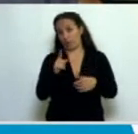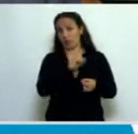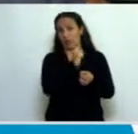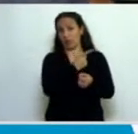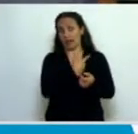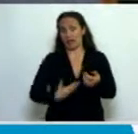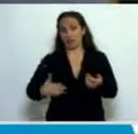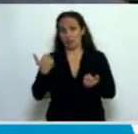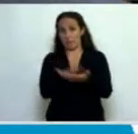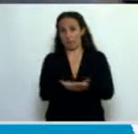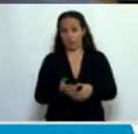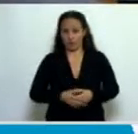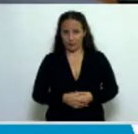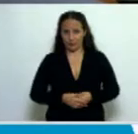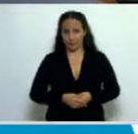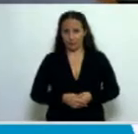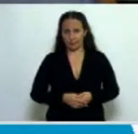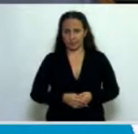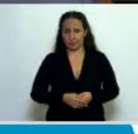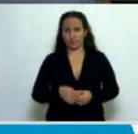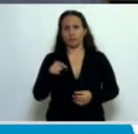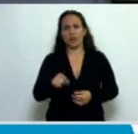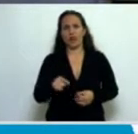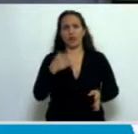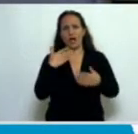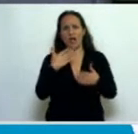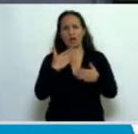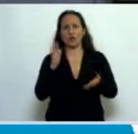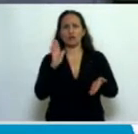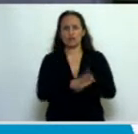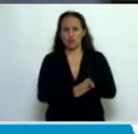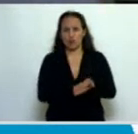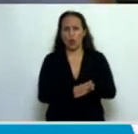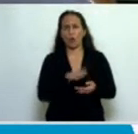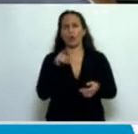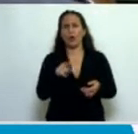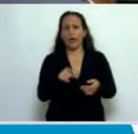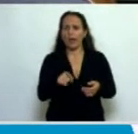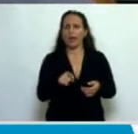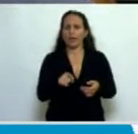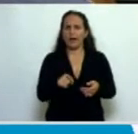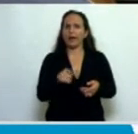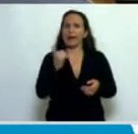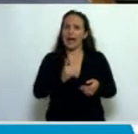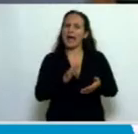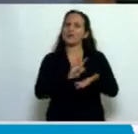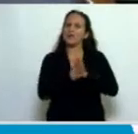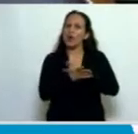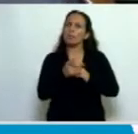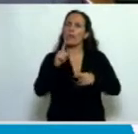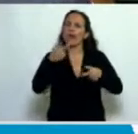Ejecutivo. Por un lado, aquí se ha hablado también del establecimiento de una estructura burocrática